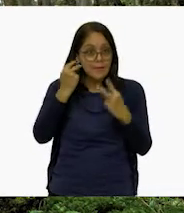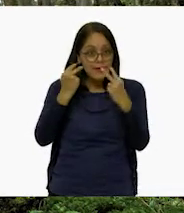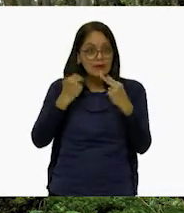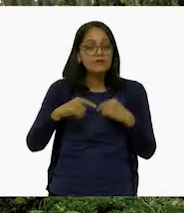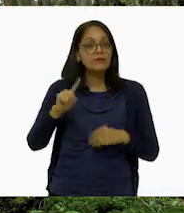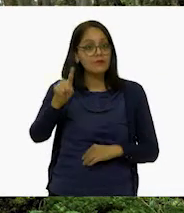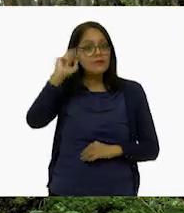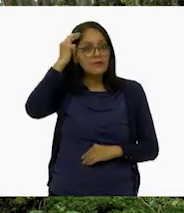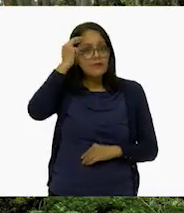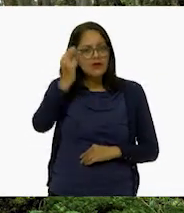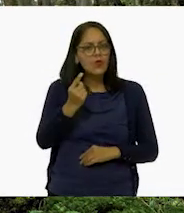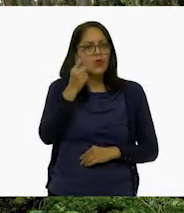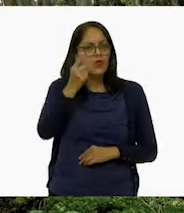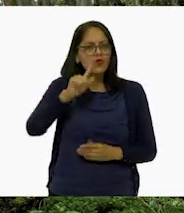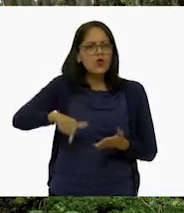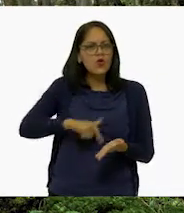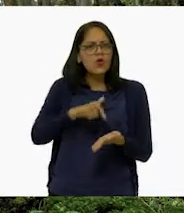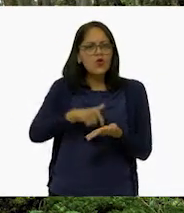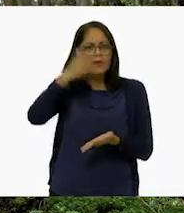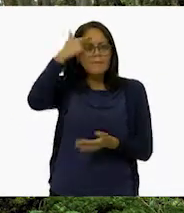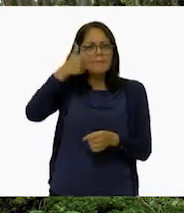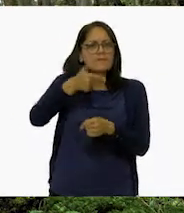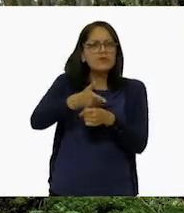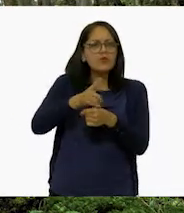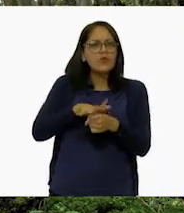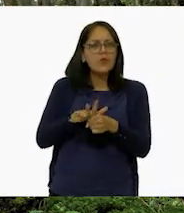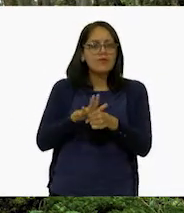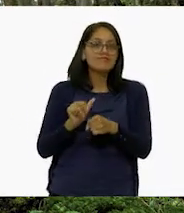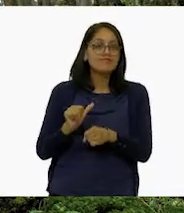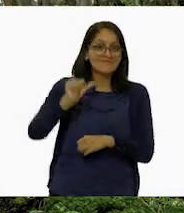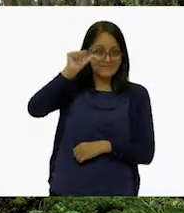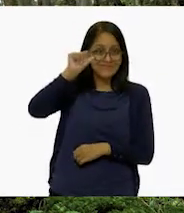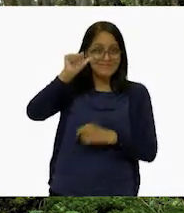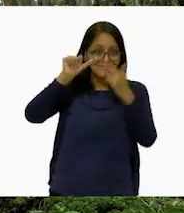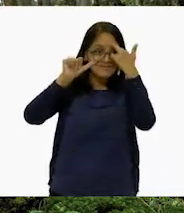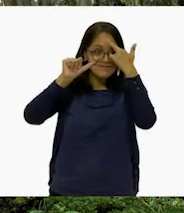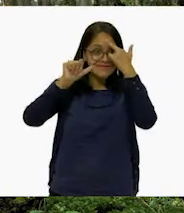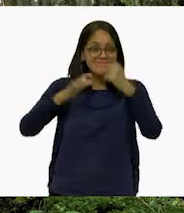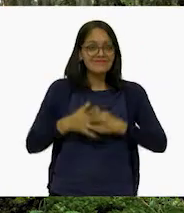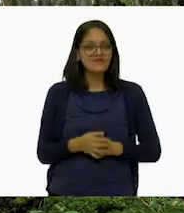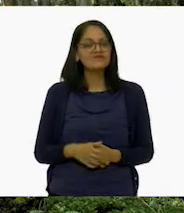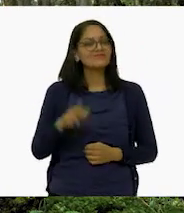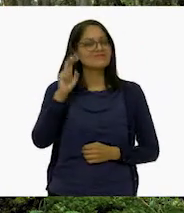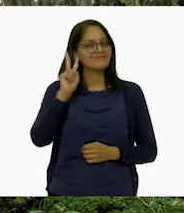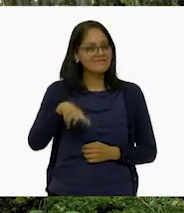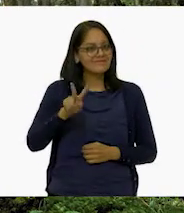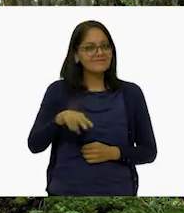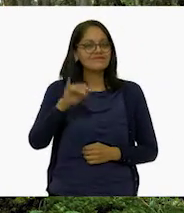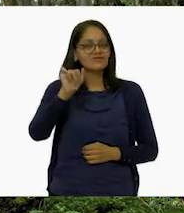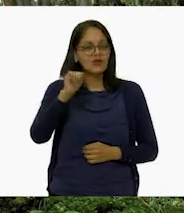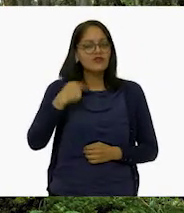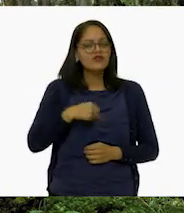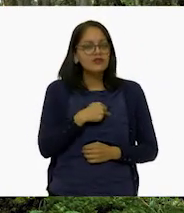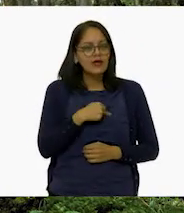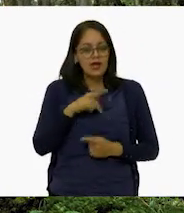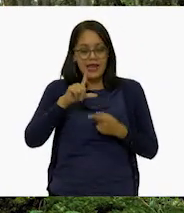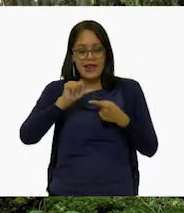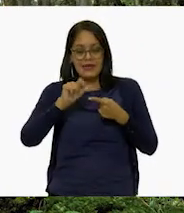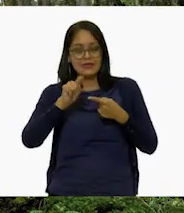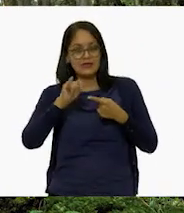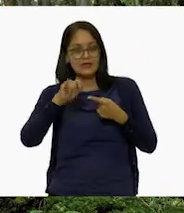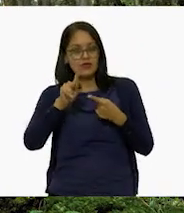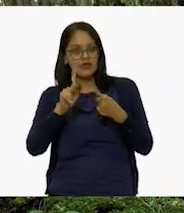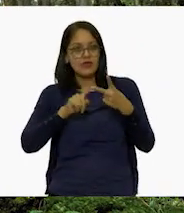uno de los referentes de localización era la altitud? Cierto. Cierto. analizamos latitud y longitud